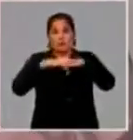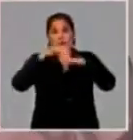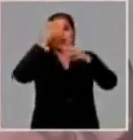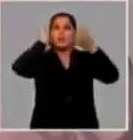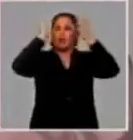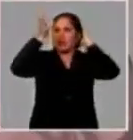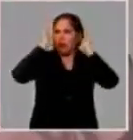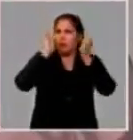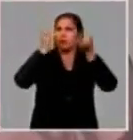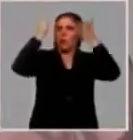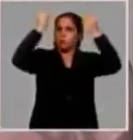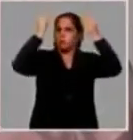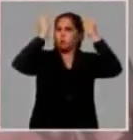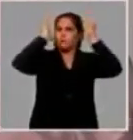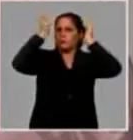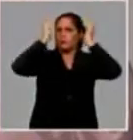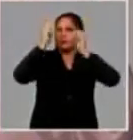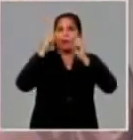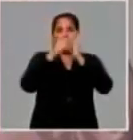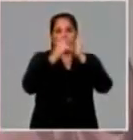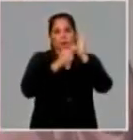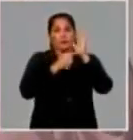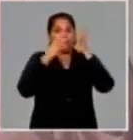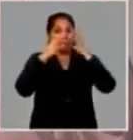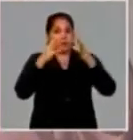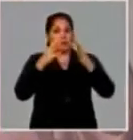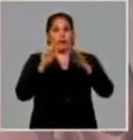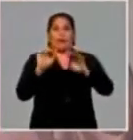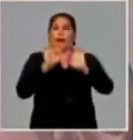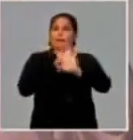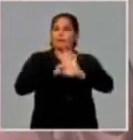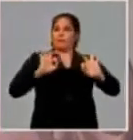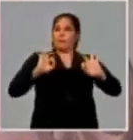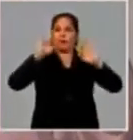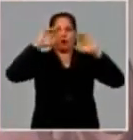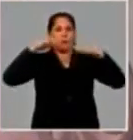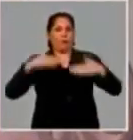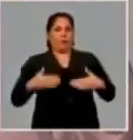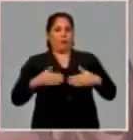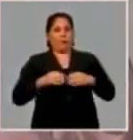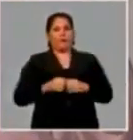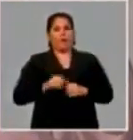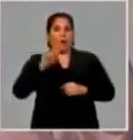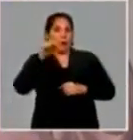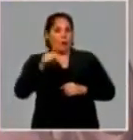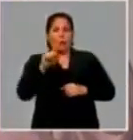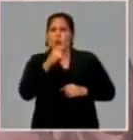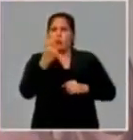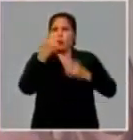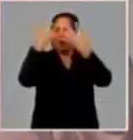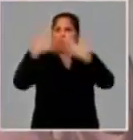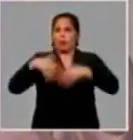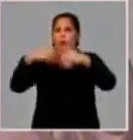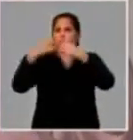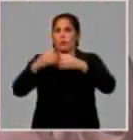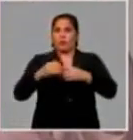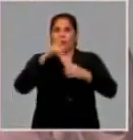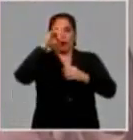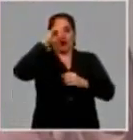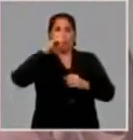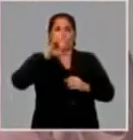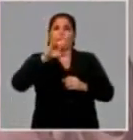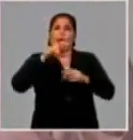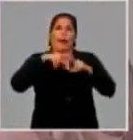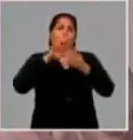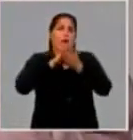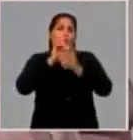acondicionador, son elementos básicos de la matriz de higiene y que ya hoy no solamente lo va a producir Susiel Camacho,